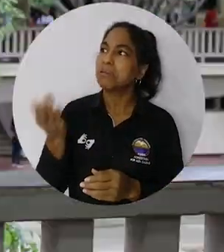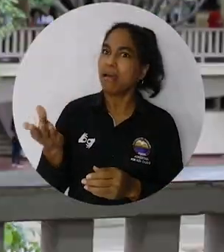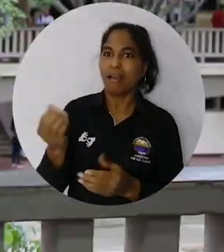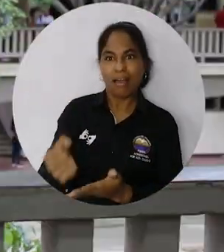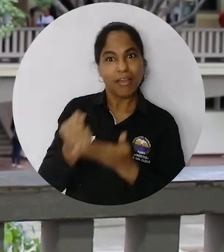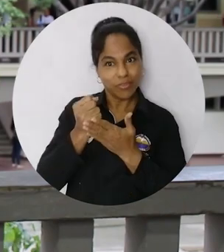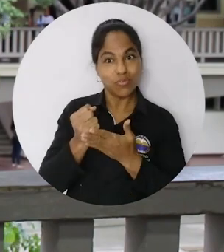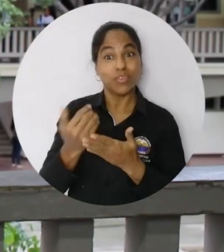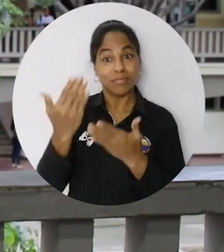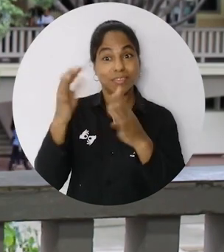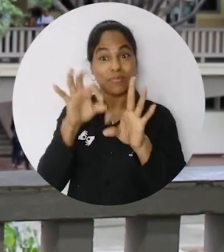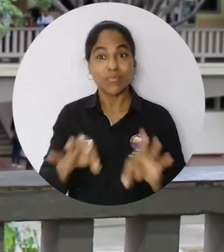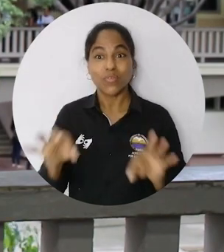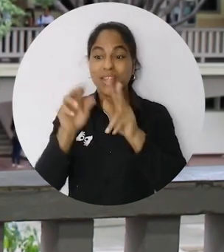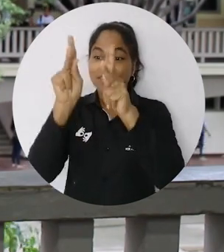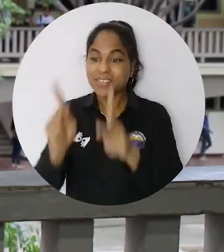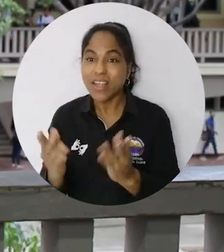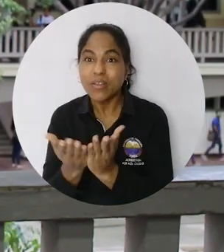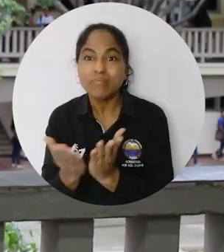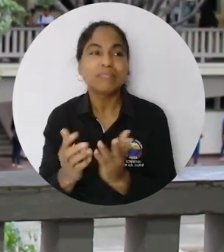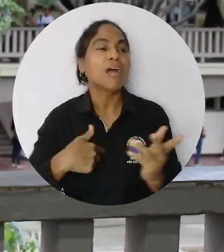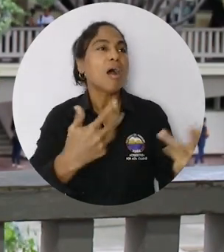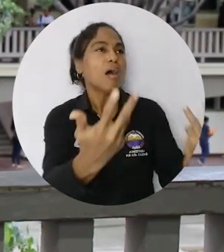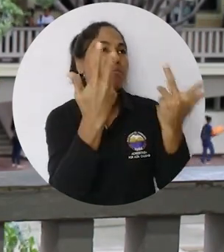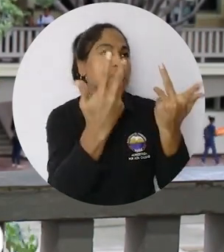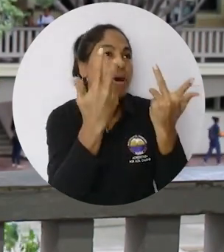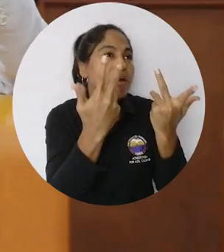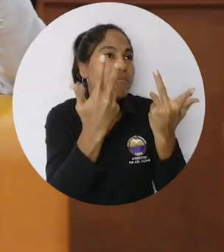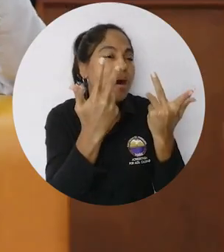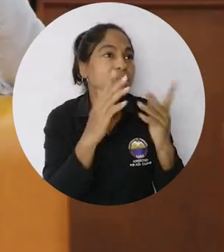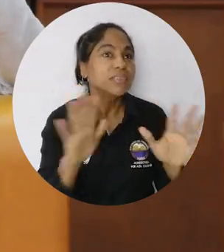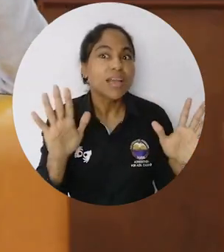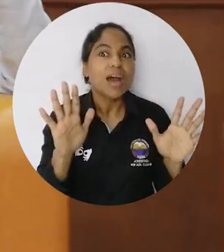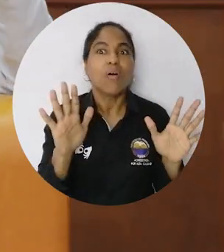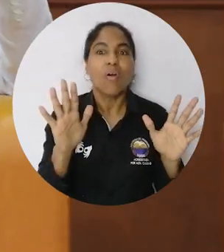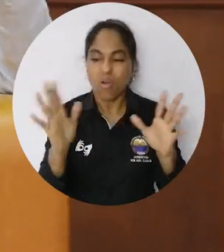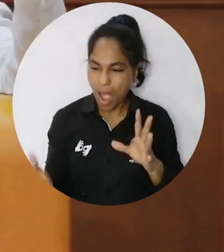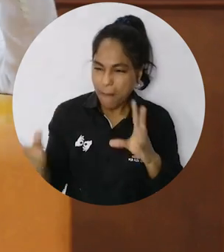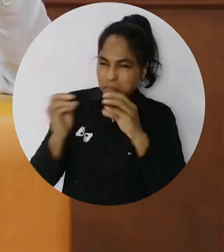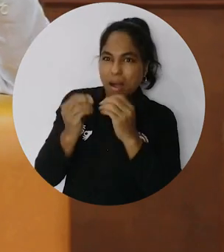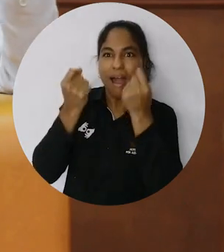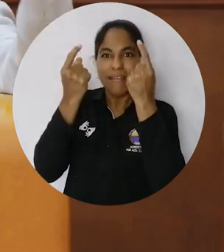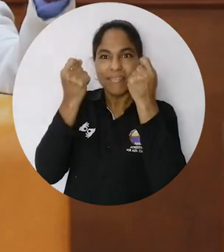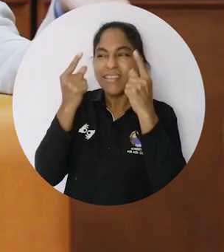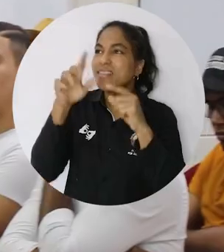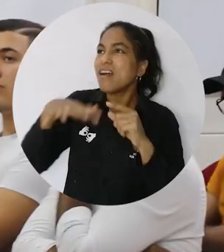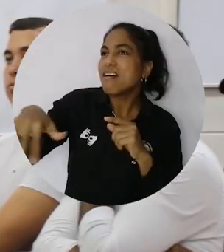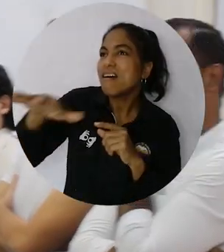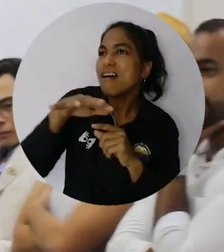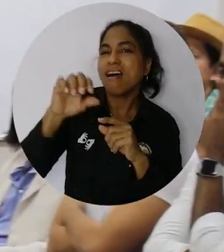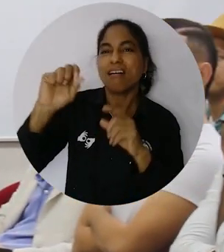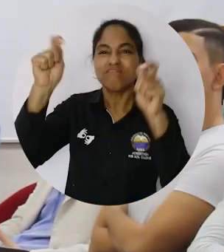este medio y es clave para que los estudiantes no solo se queden con lo que reciben de la academia, sino que entiendan bien